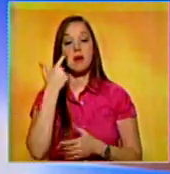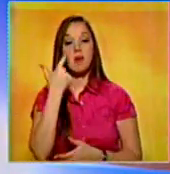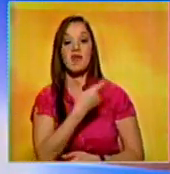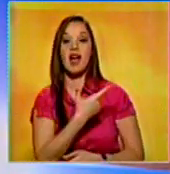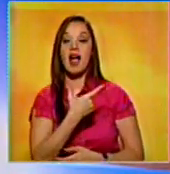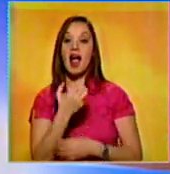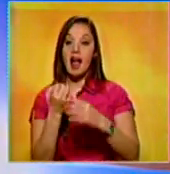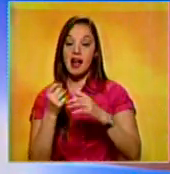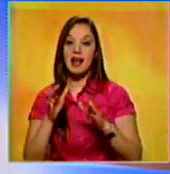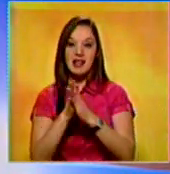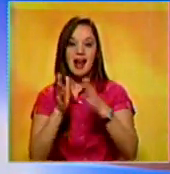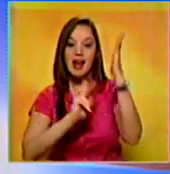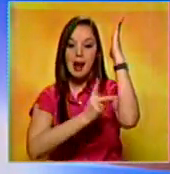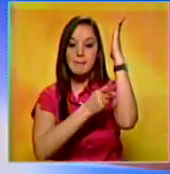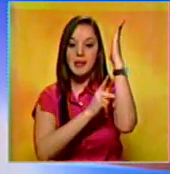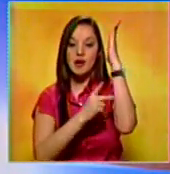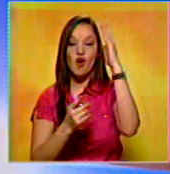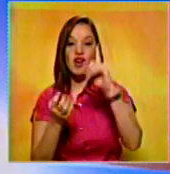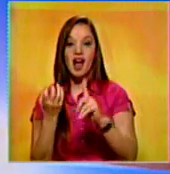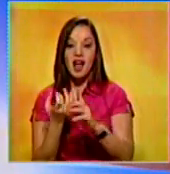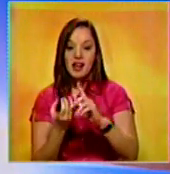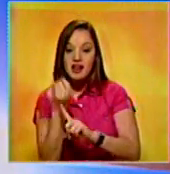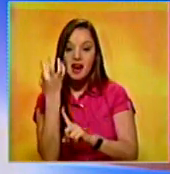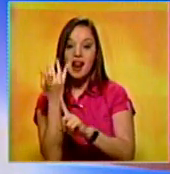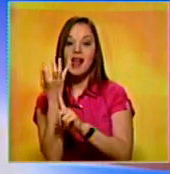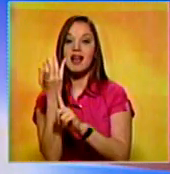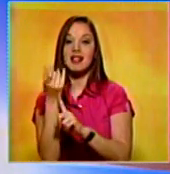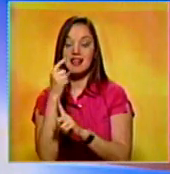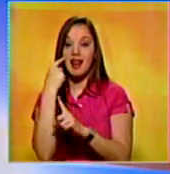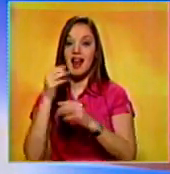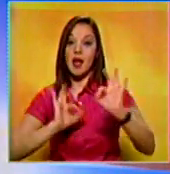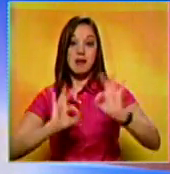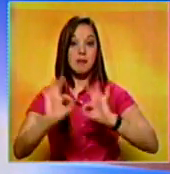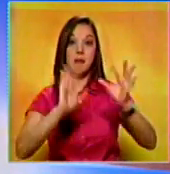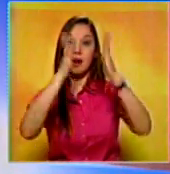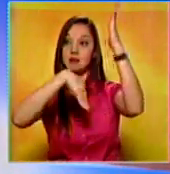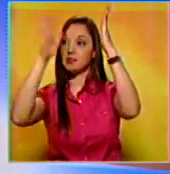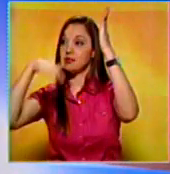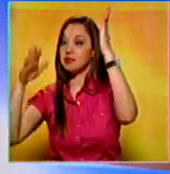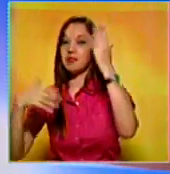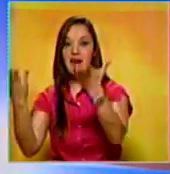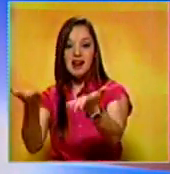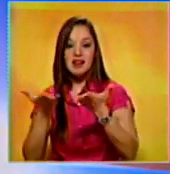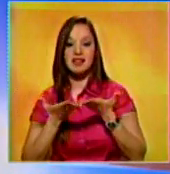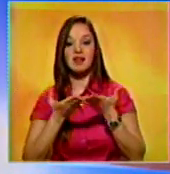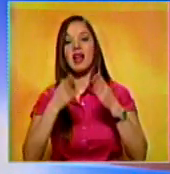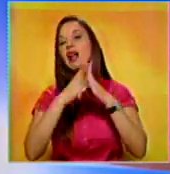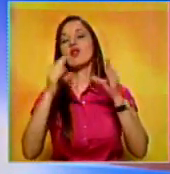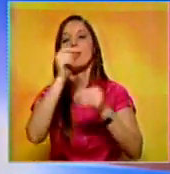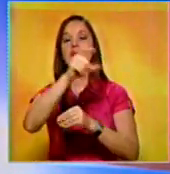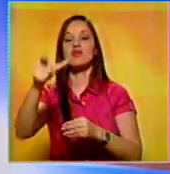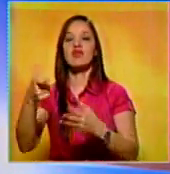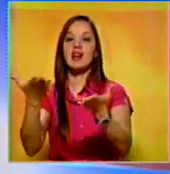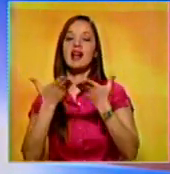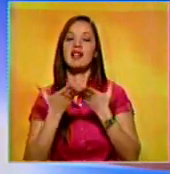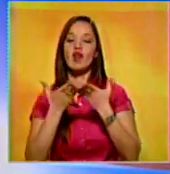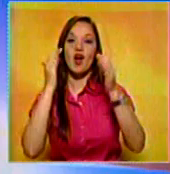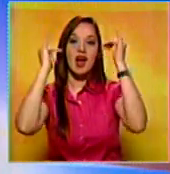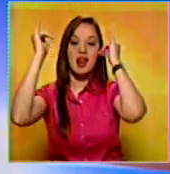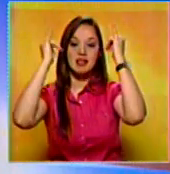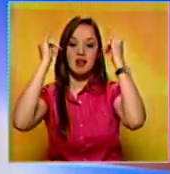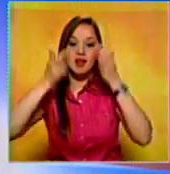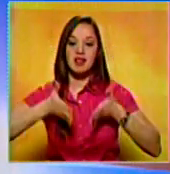que en la Candelaria se llevan a cabo todos los preparativos para recibir a los feligreses y devotos quienes asistirán a la liturgia de celebración del